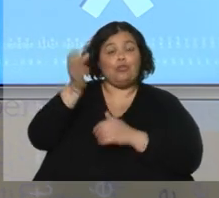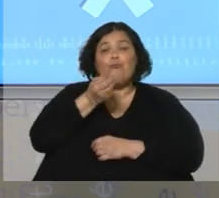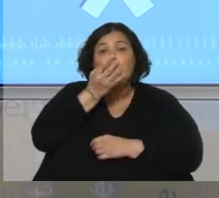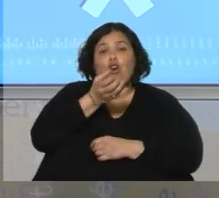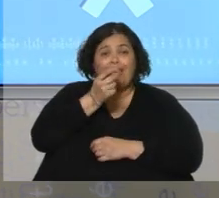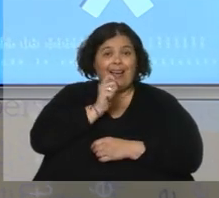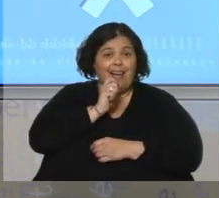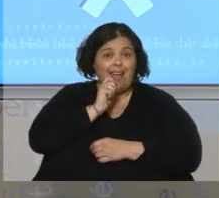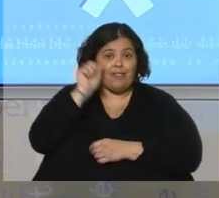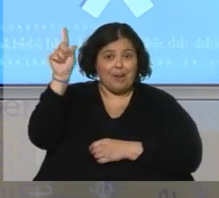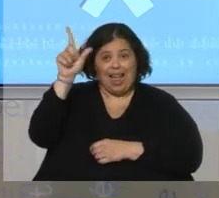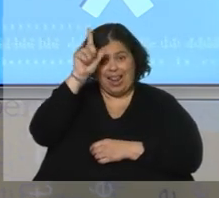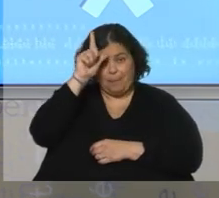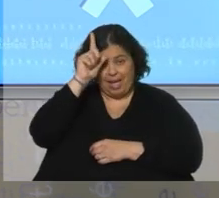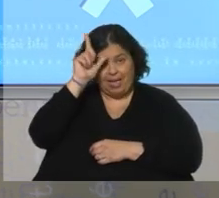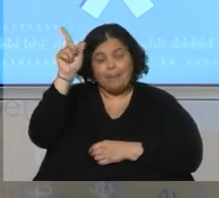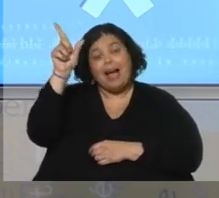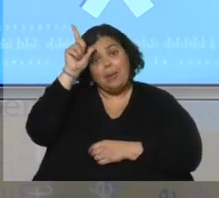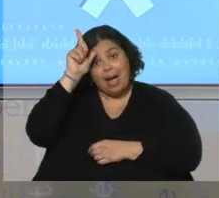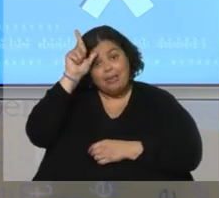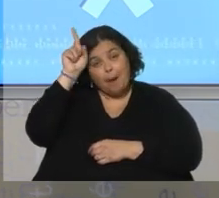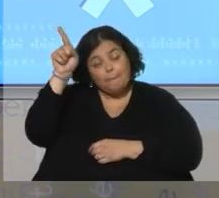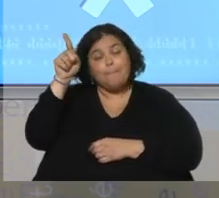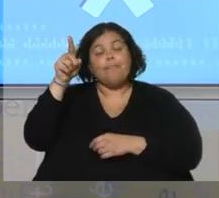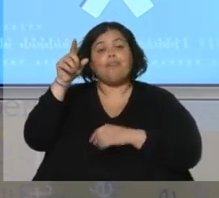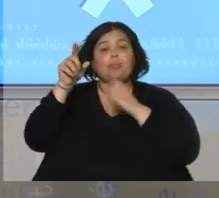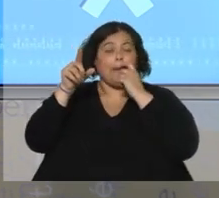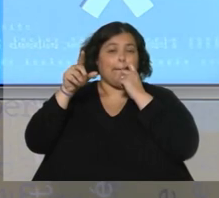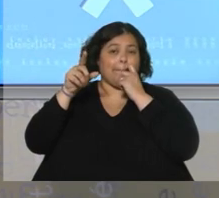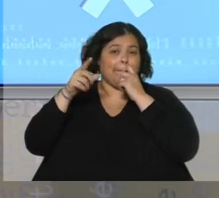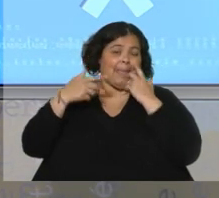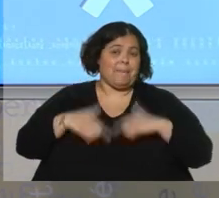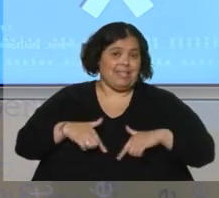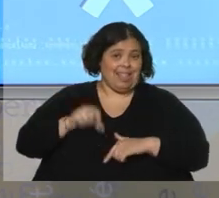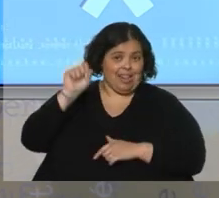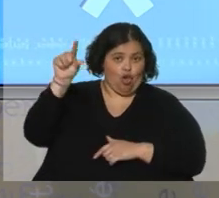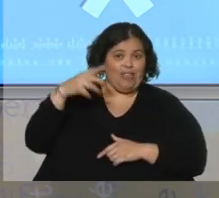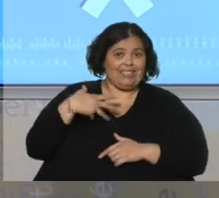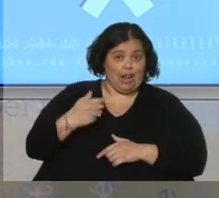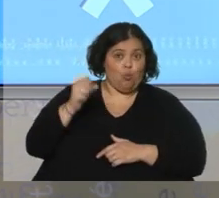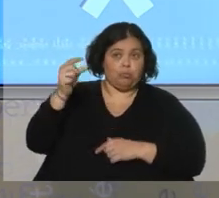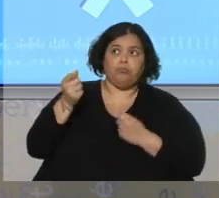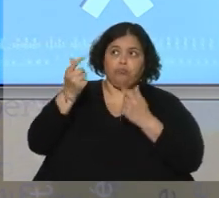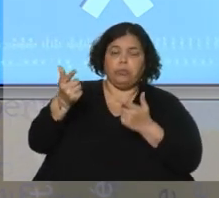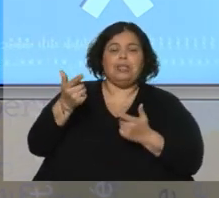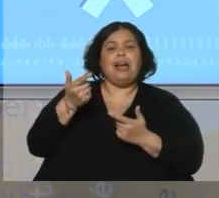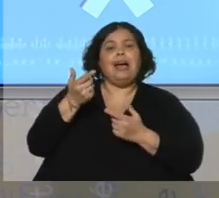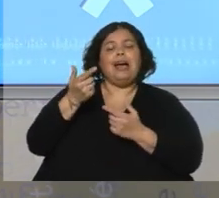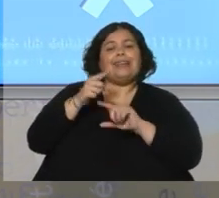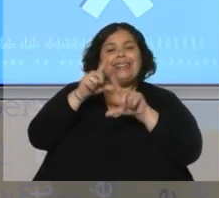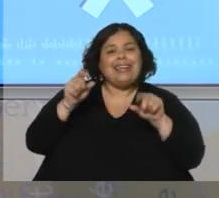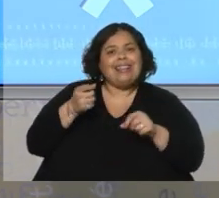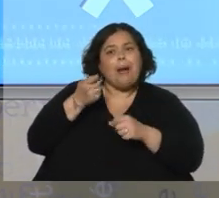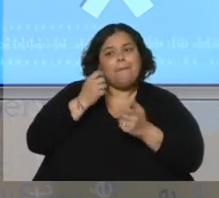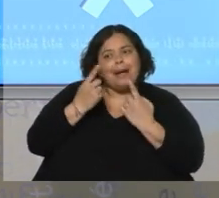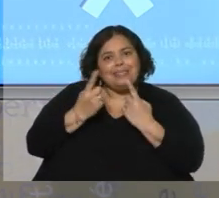la autoridad sanitaria la que receta a los pacientes con las flores que salen desde nuestro país. Pero bueno, hay una